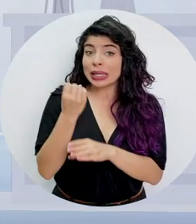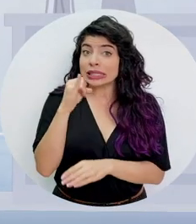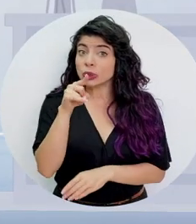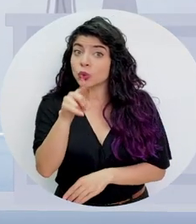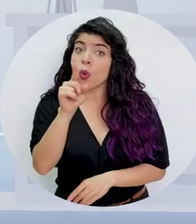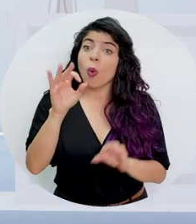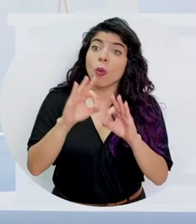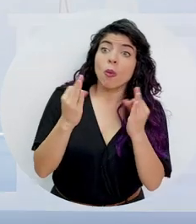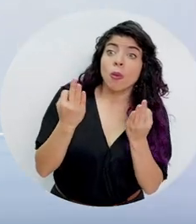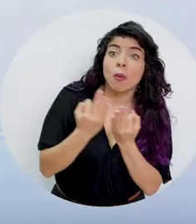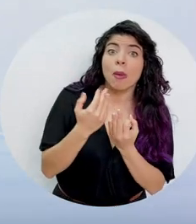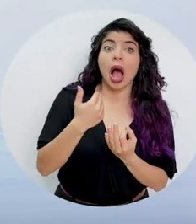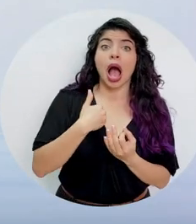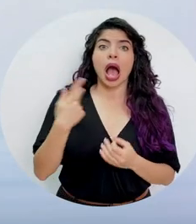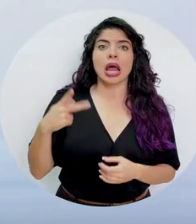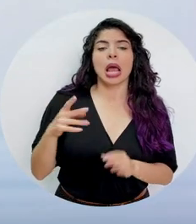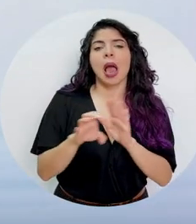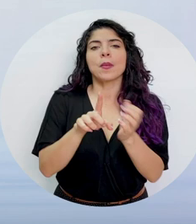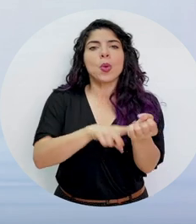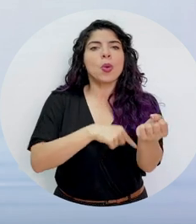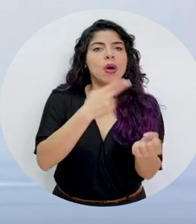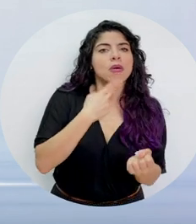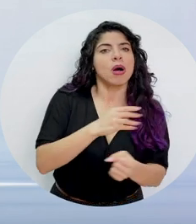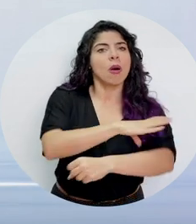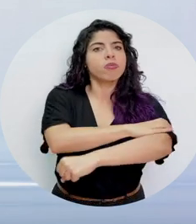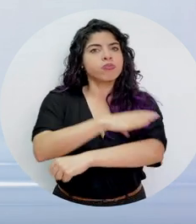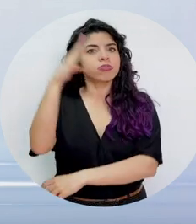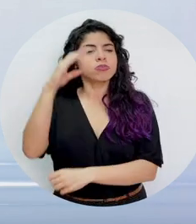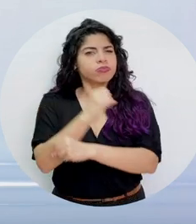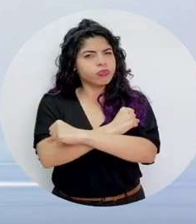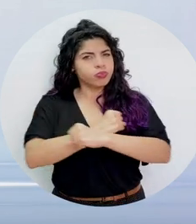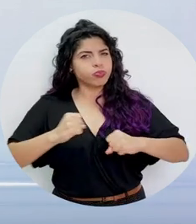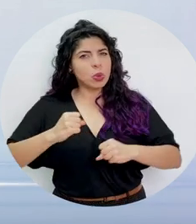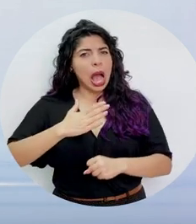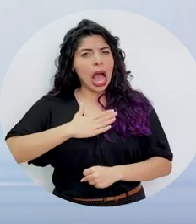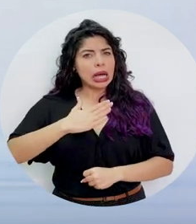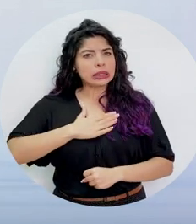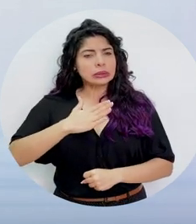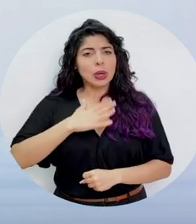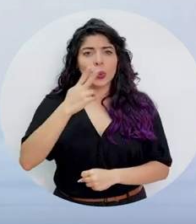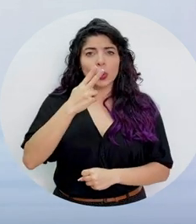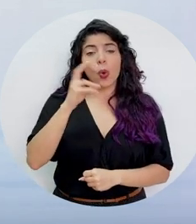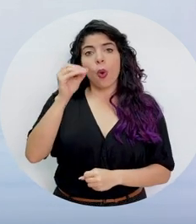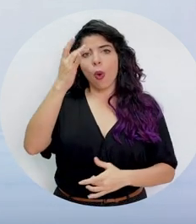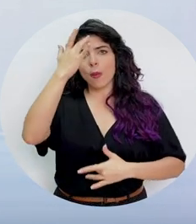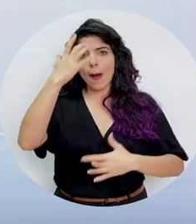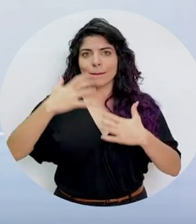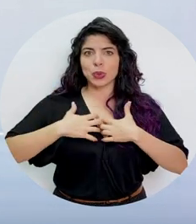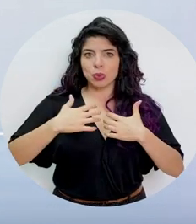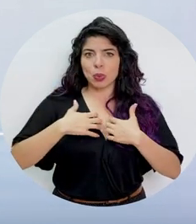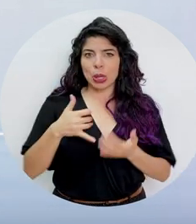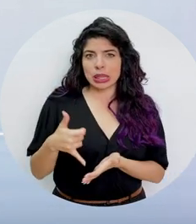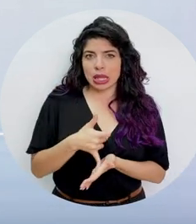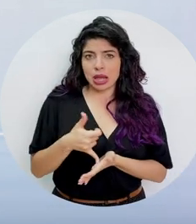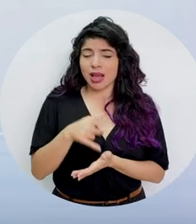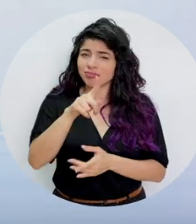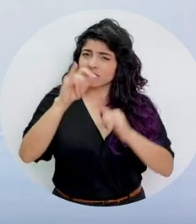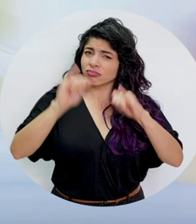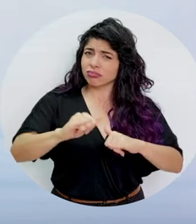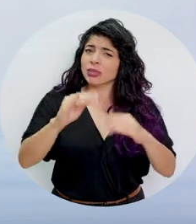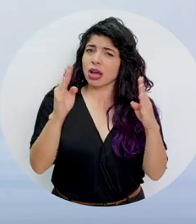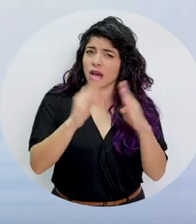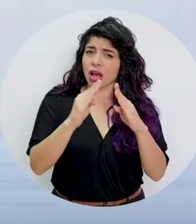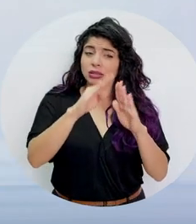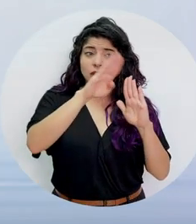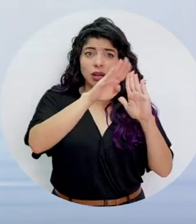si vos o algún ser querido presentan factores de riesgo como diabetes, hipertensión, obesidad, asma, tabaquismo o enfermedades pulmonares crónicas.